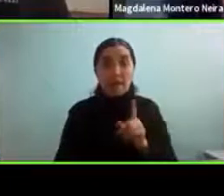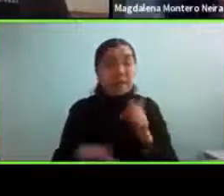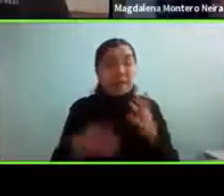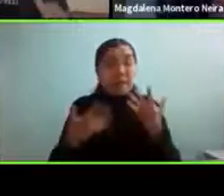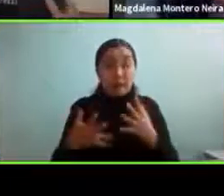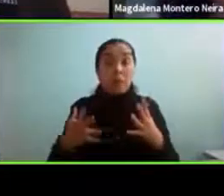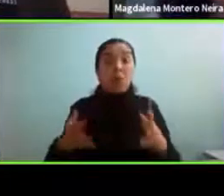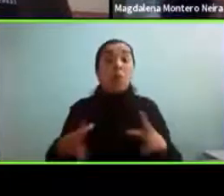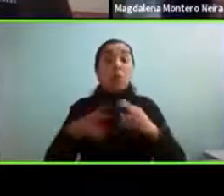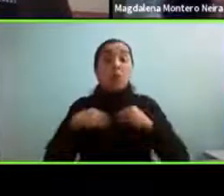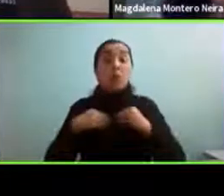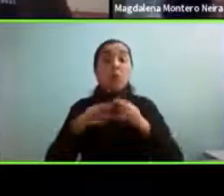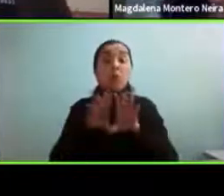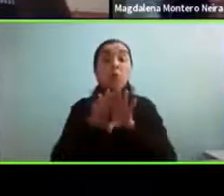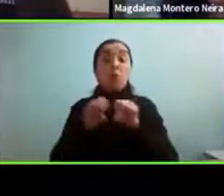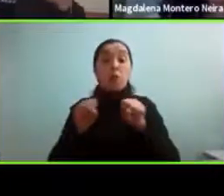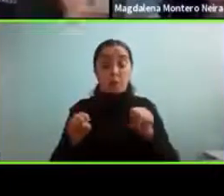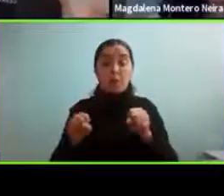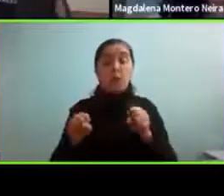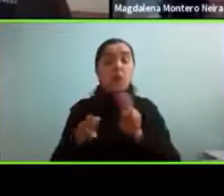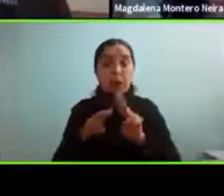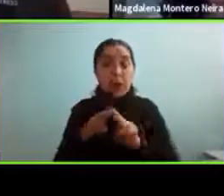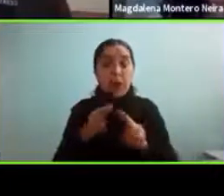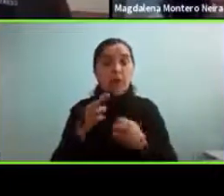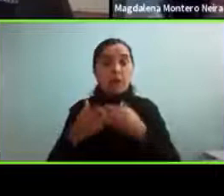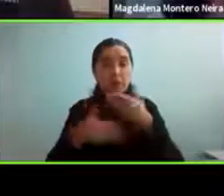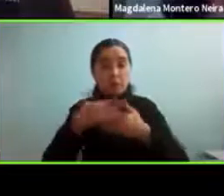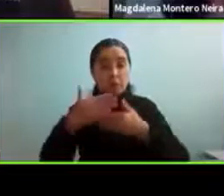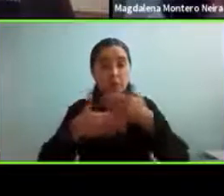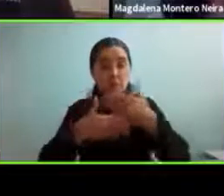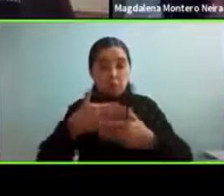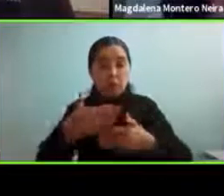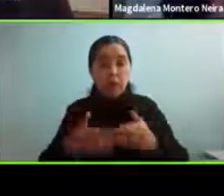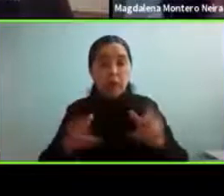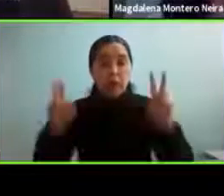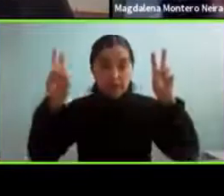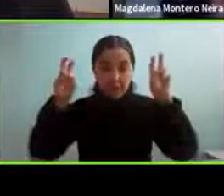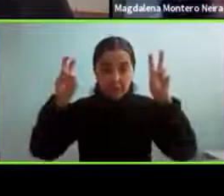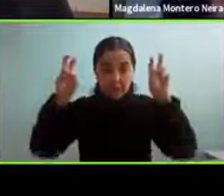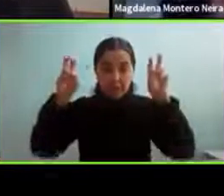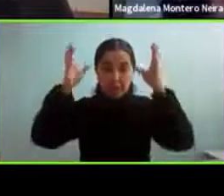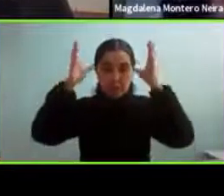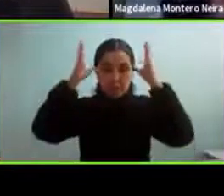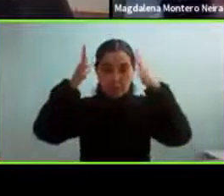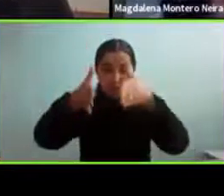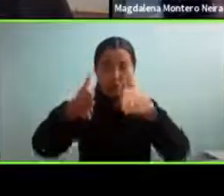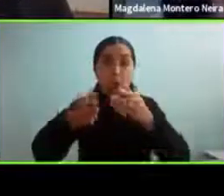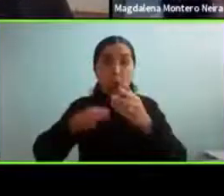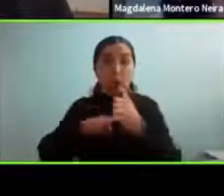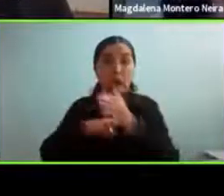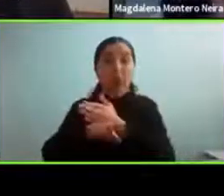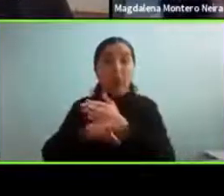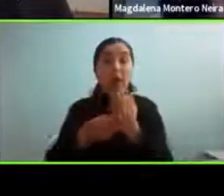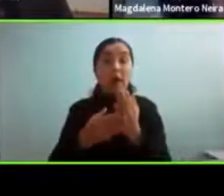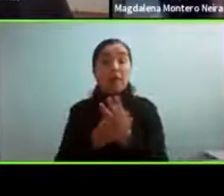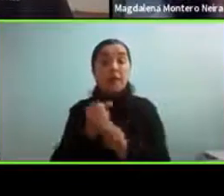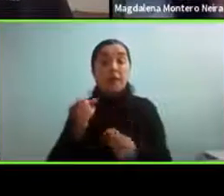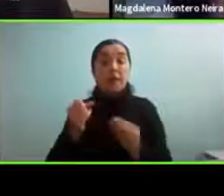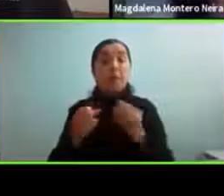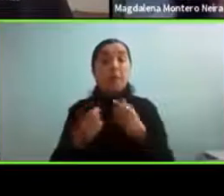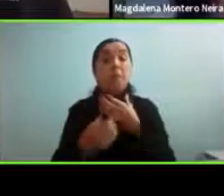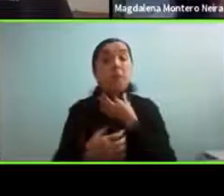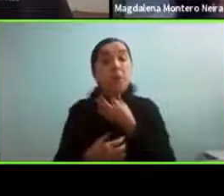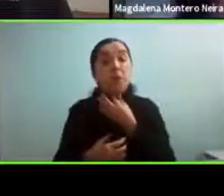compromiso de crear instancias de cómo tratar estos temas pero antes de terminar me gustaría dar